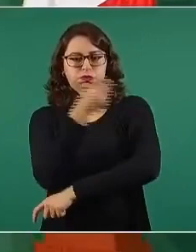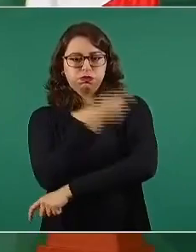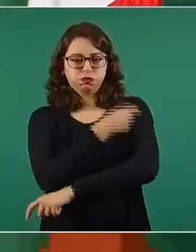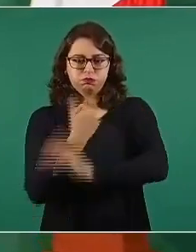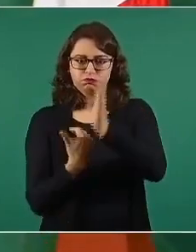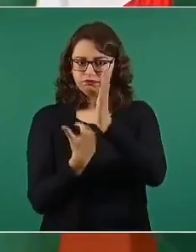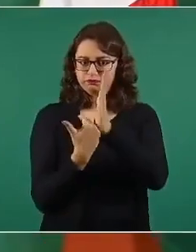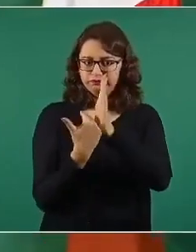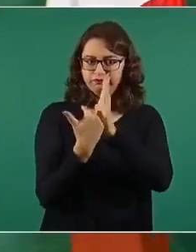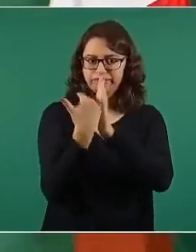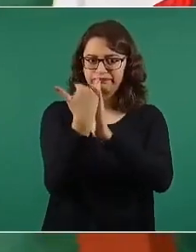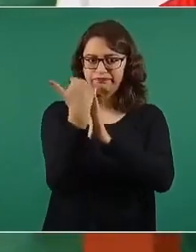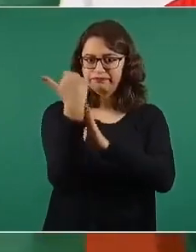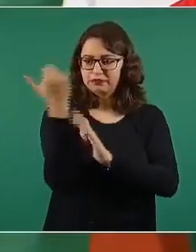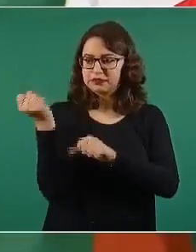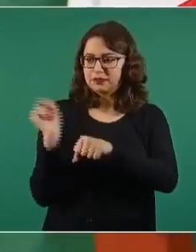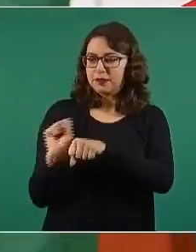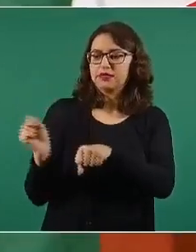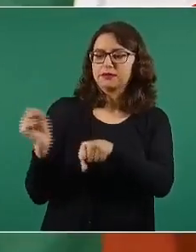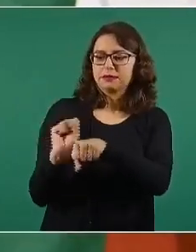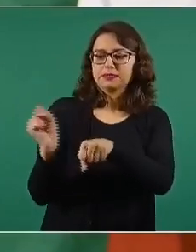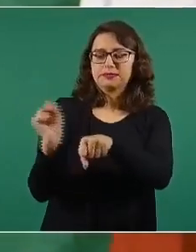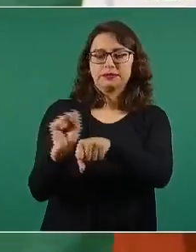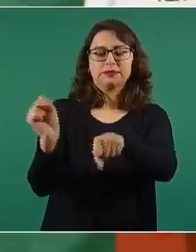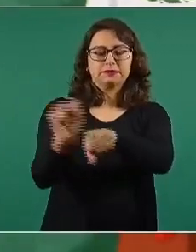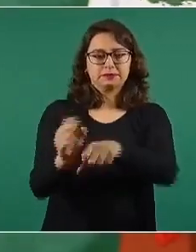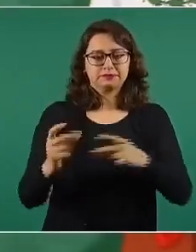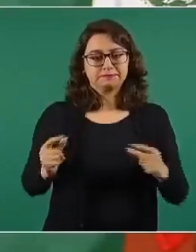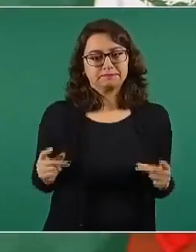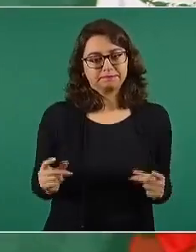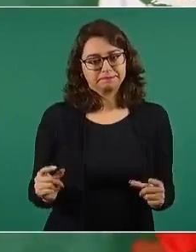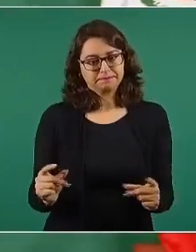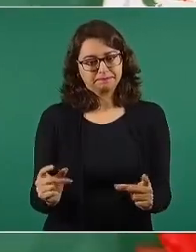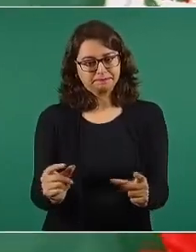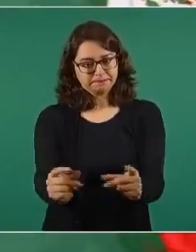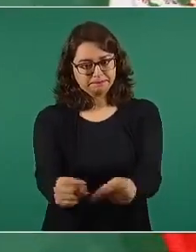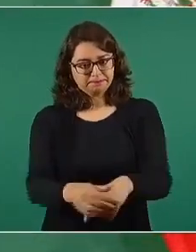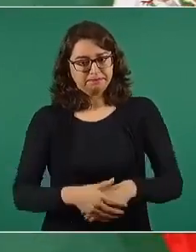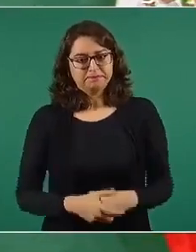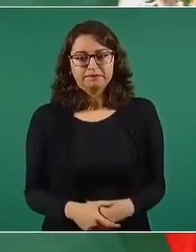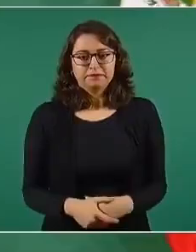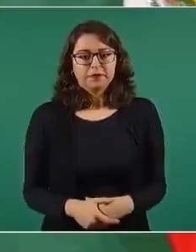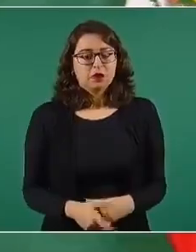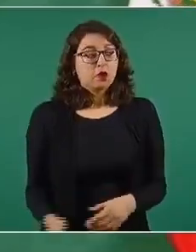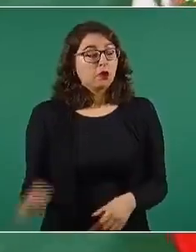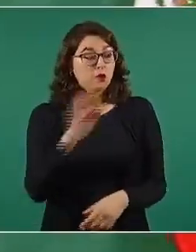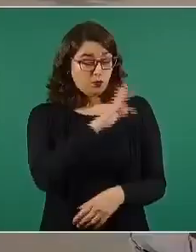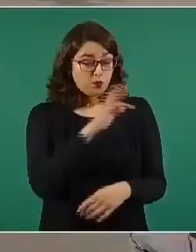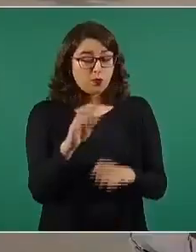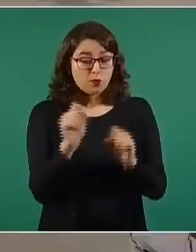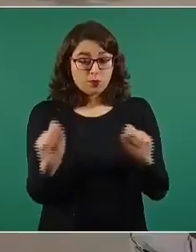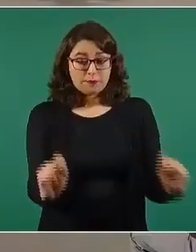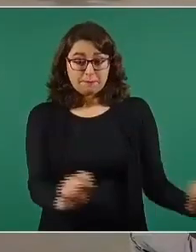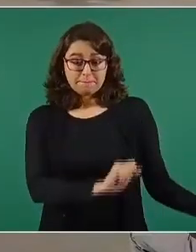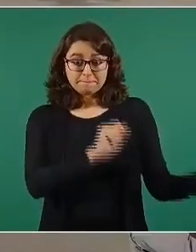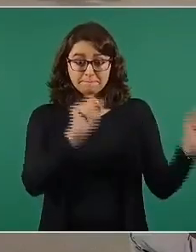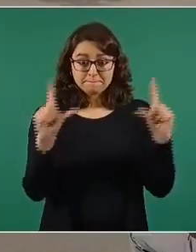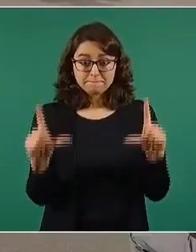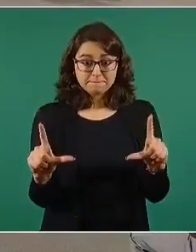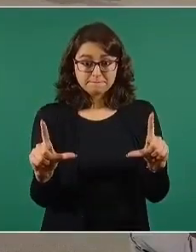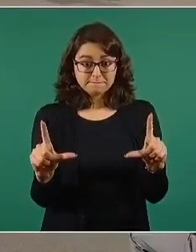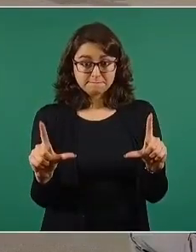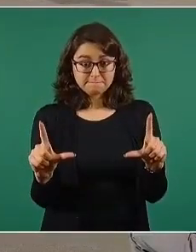por semana. Me gustaría que presentaran nada más